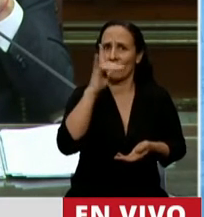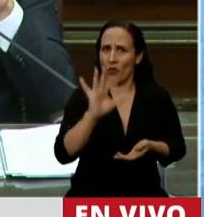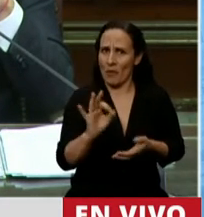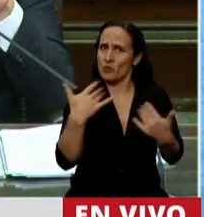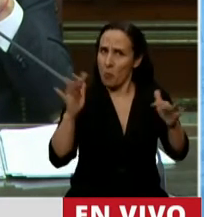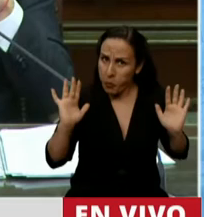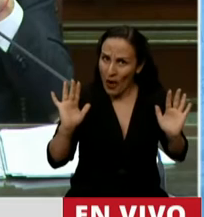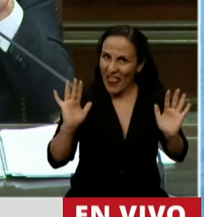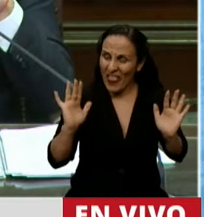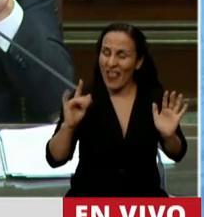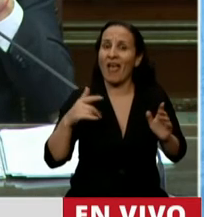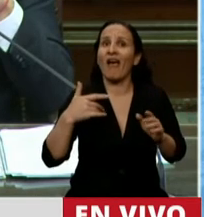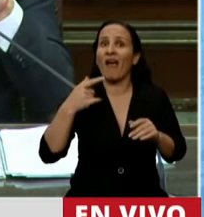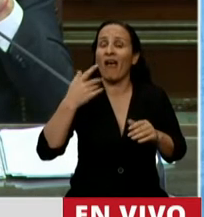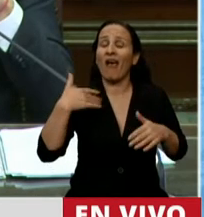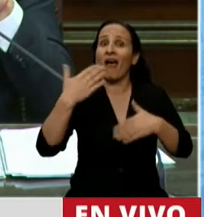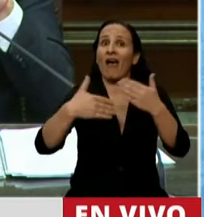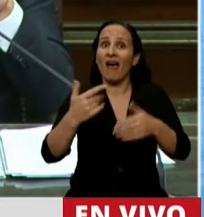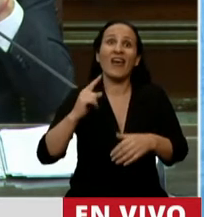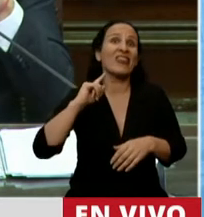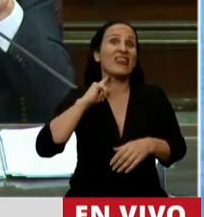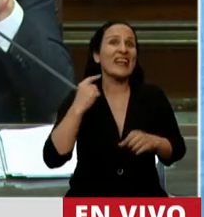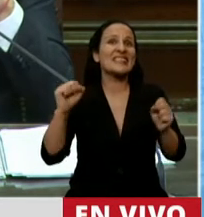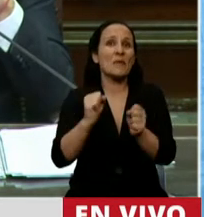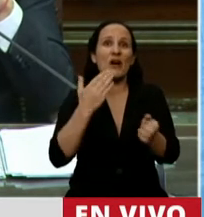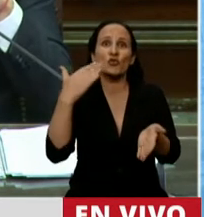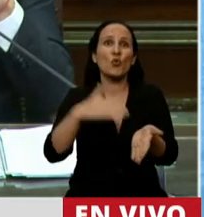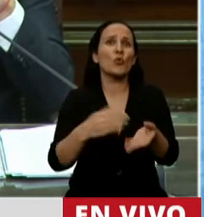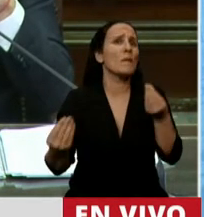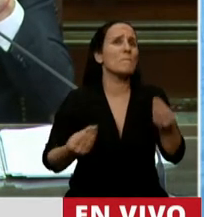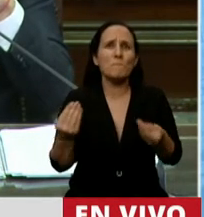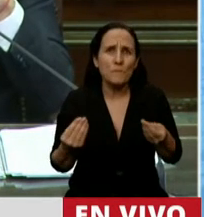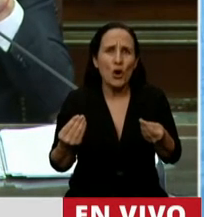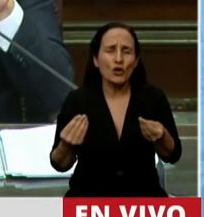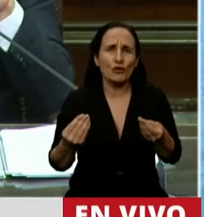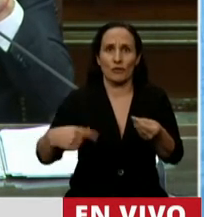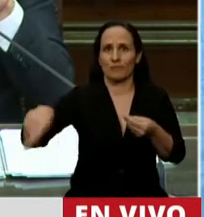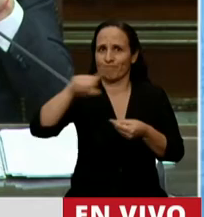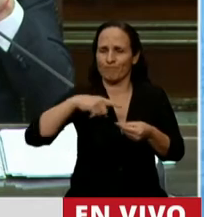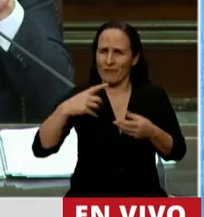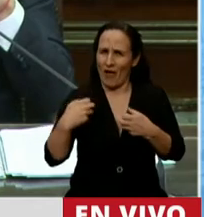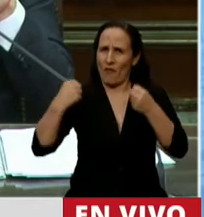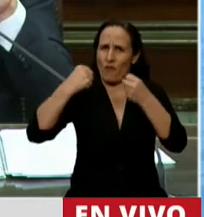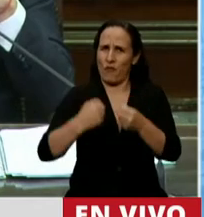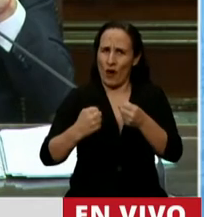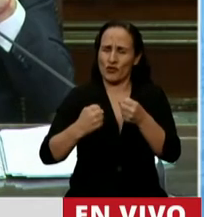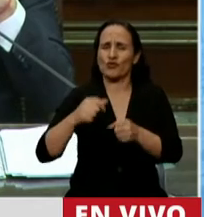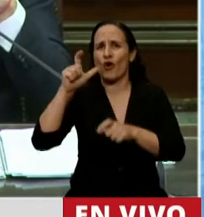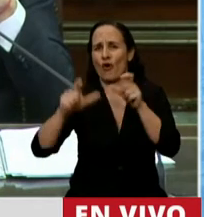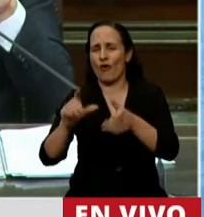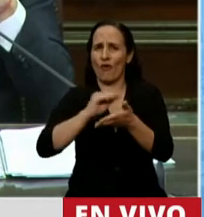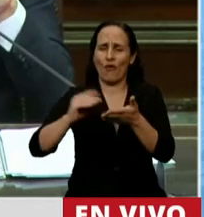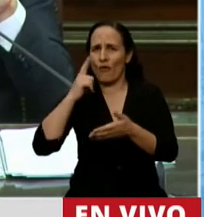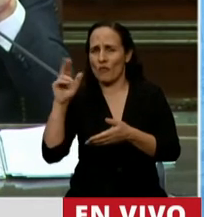y que recién pudo jurar el 13 de mayo por el enorme esfuerzo que hicieron los trabajadores y trabajadoras de esta